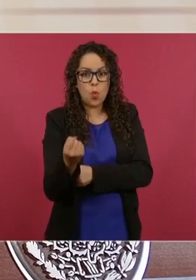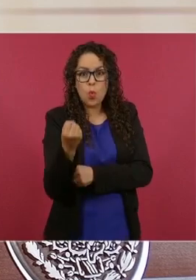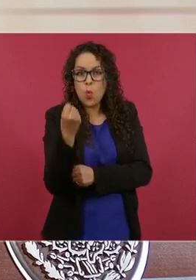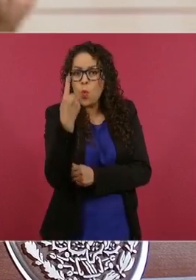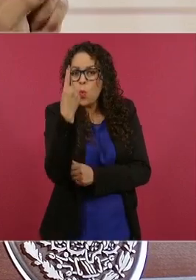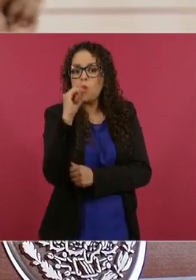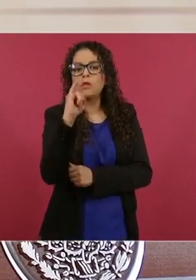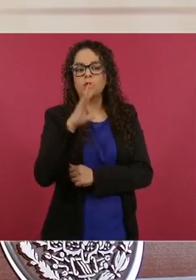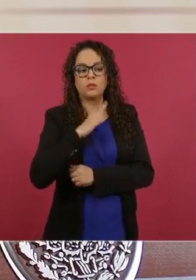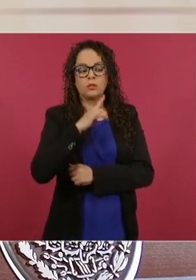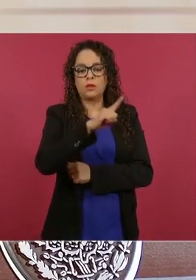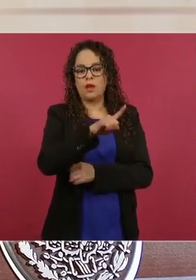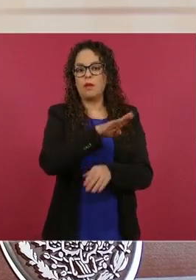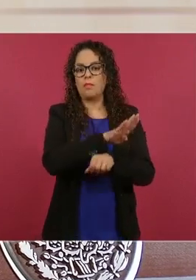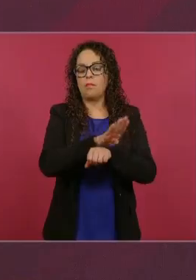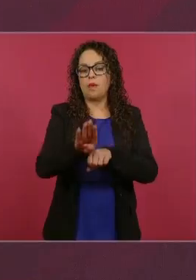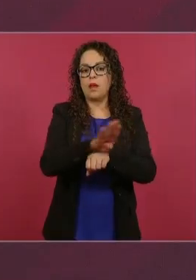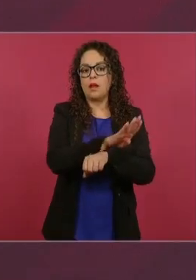cuando menos un programa,